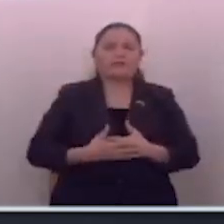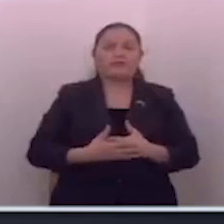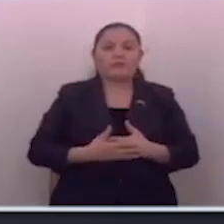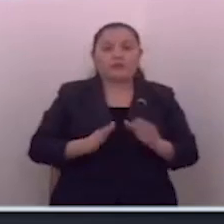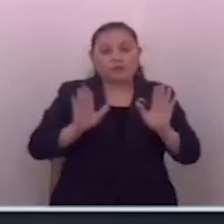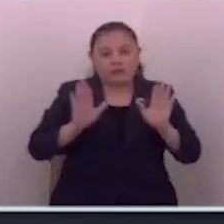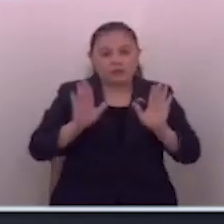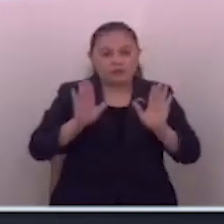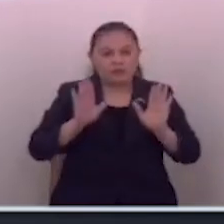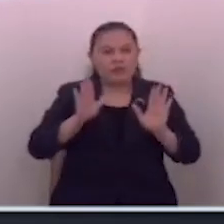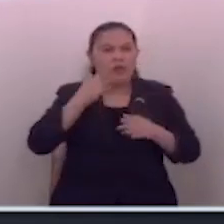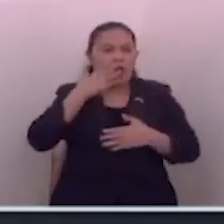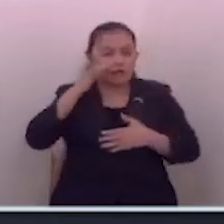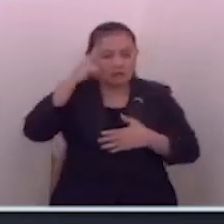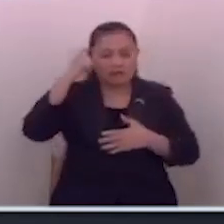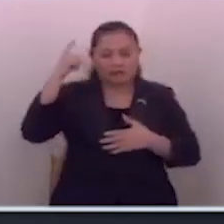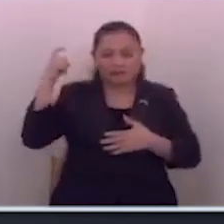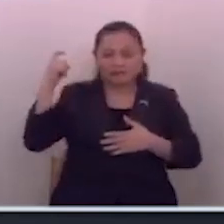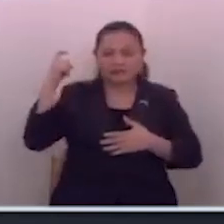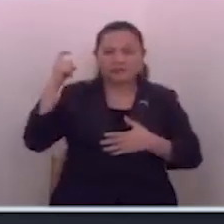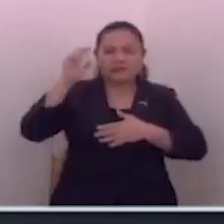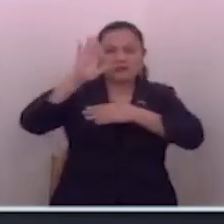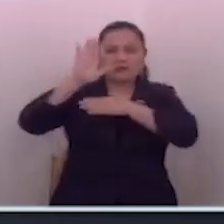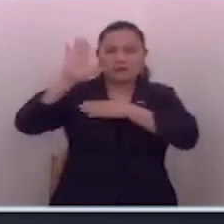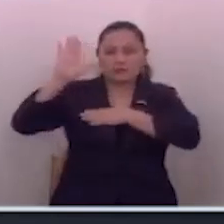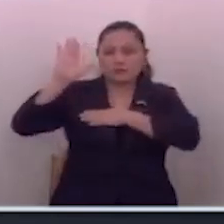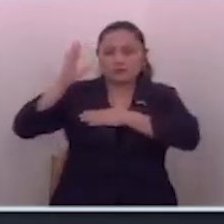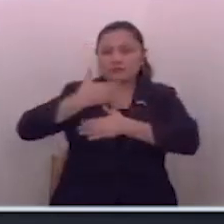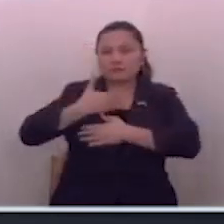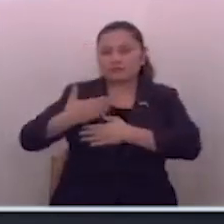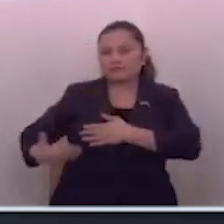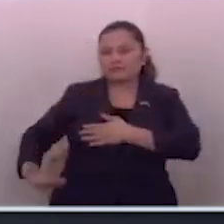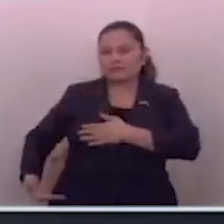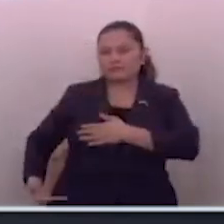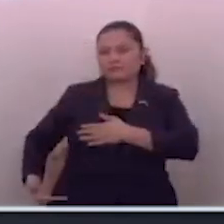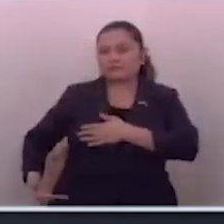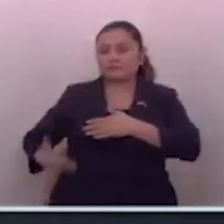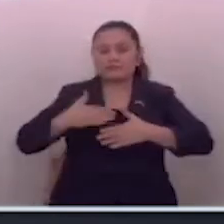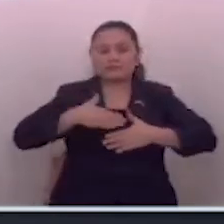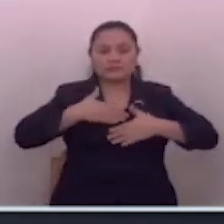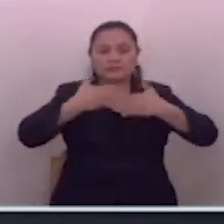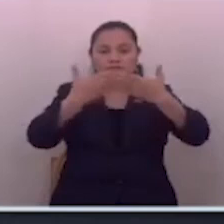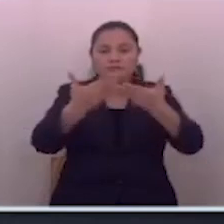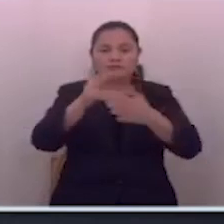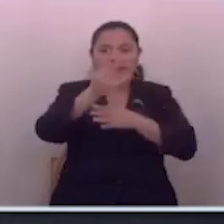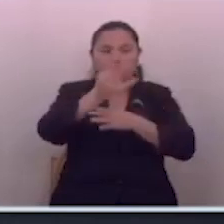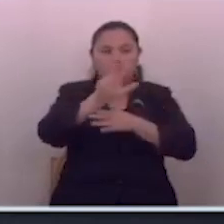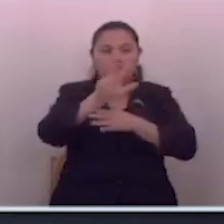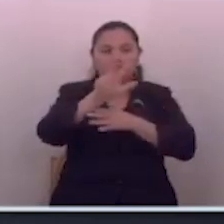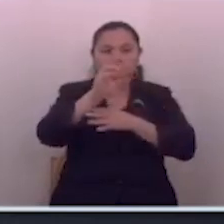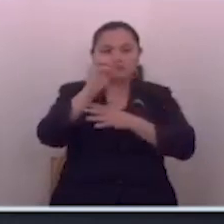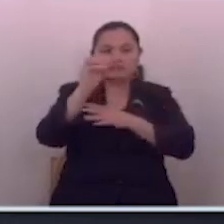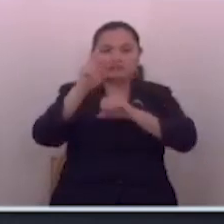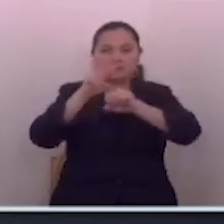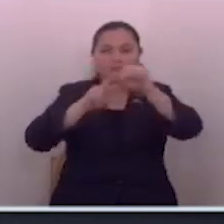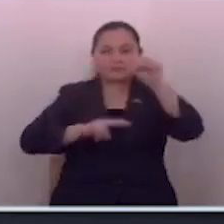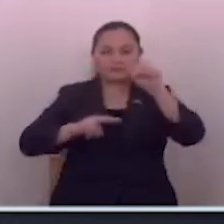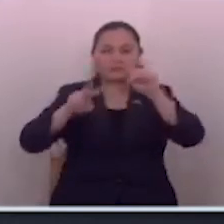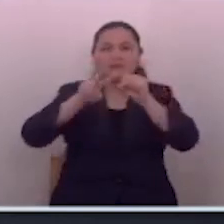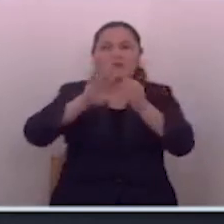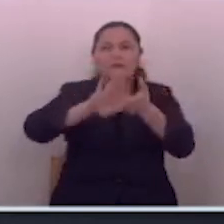si no recordemos la promesa presidencial de dar 300 dólares de